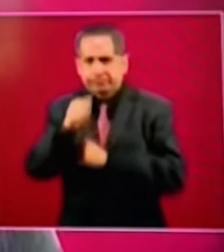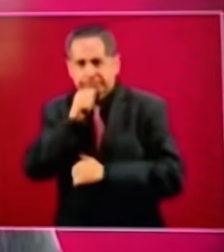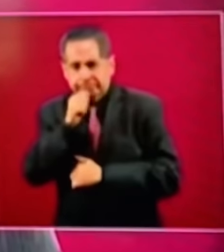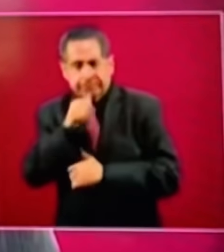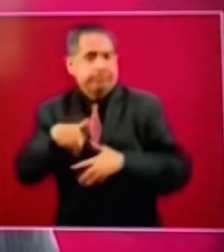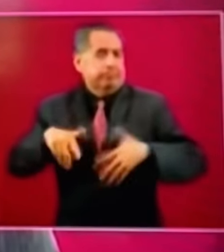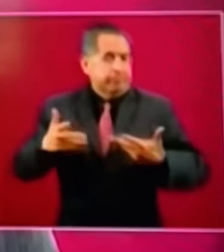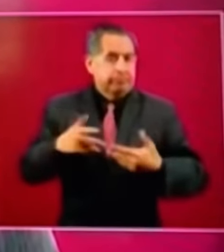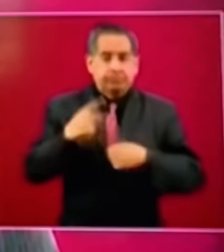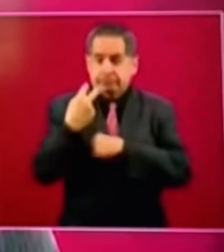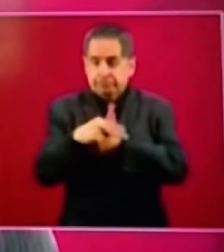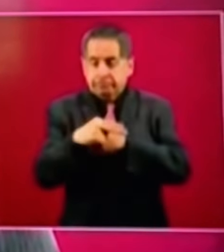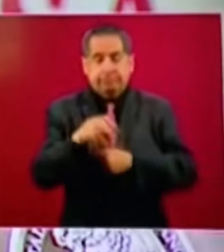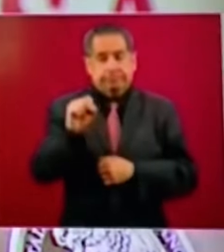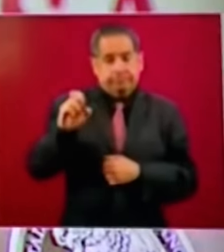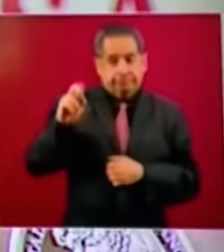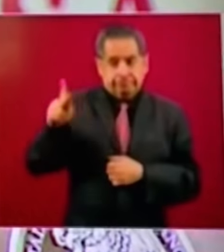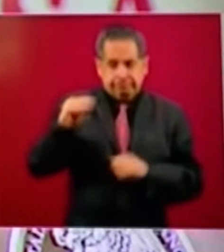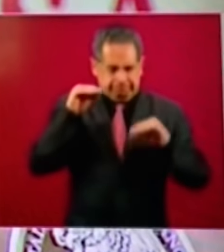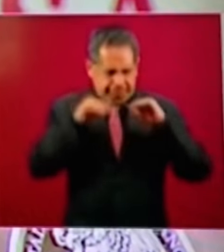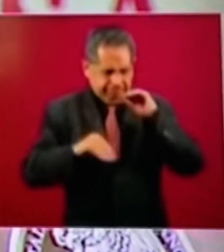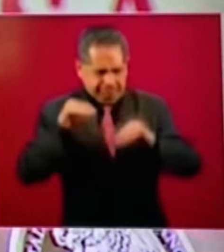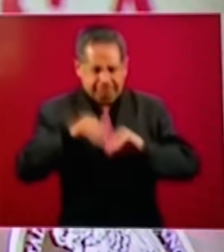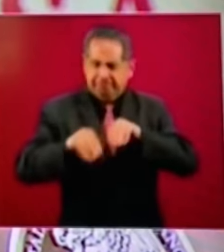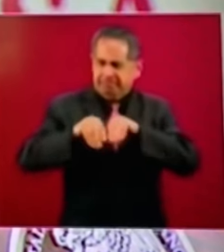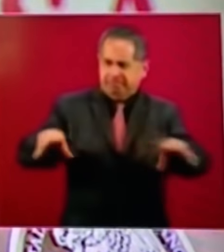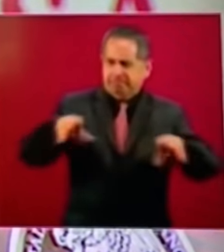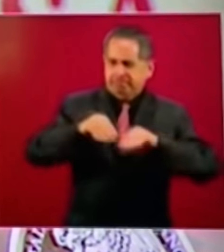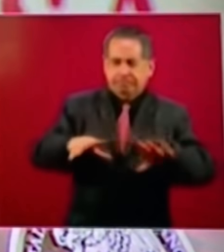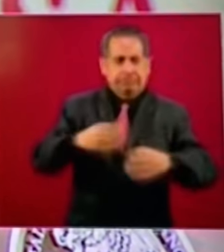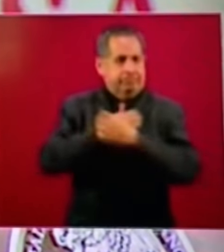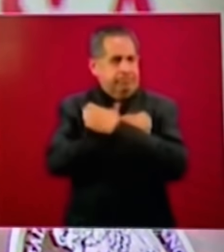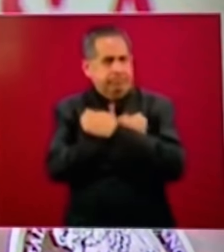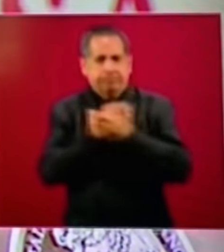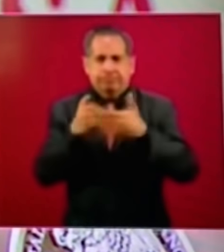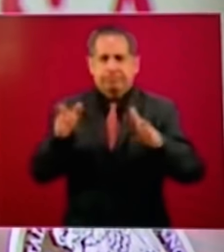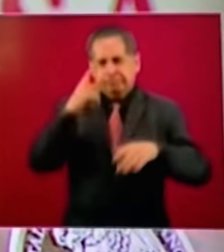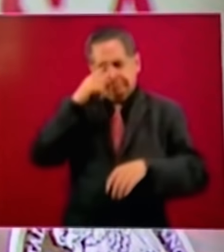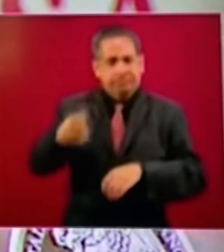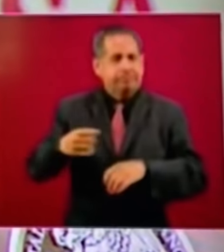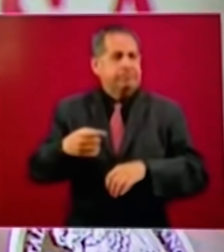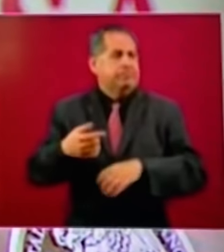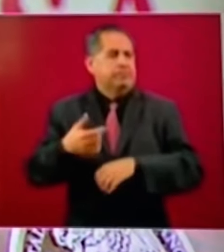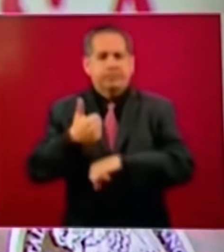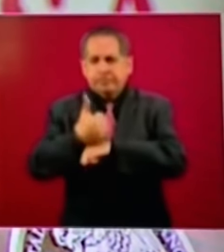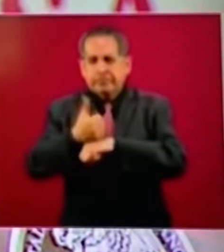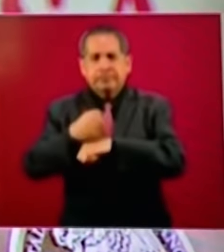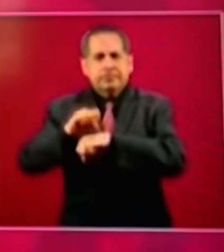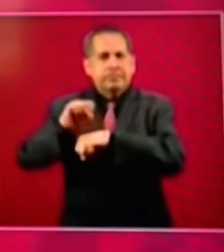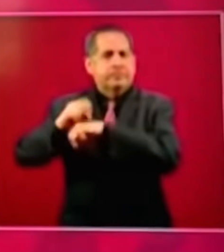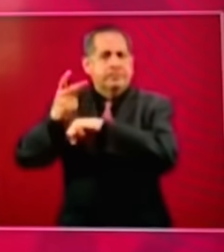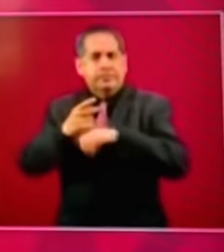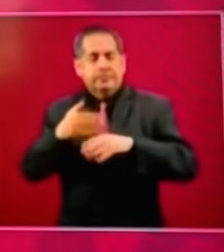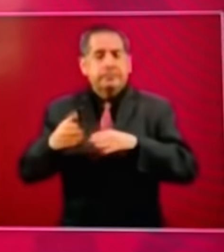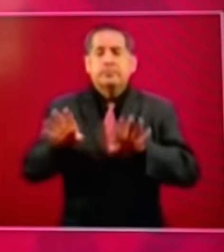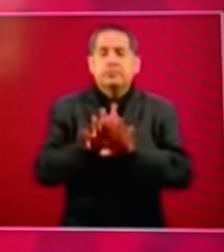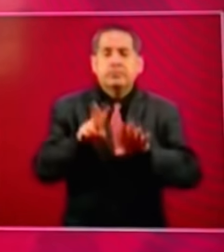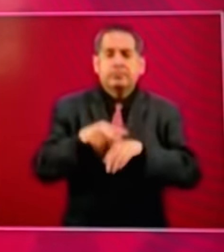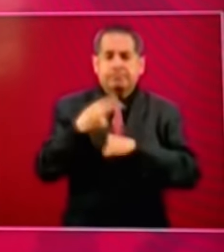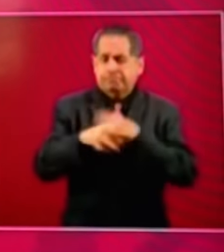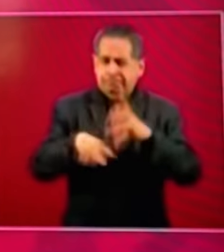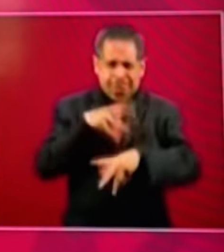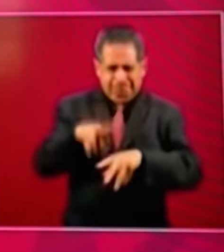diseñados por la SEP para la modalidad de educación a distancia en los niveles básico y media superior serán transmitidos